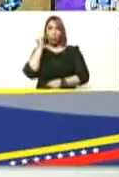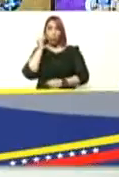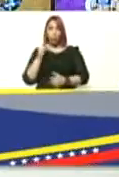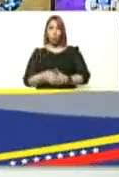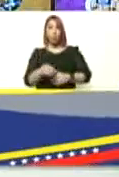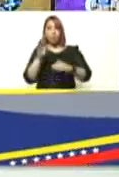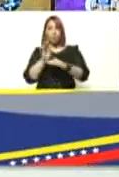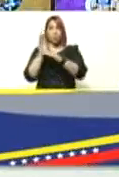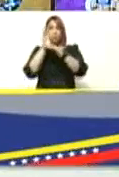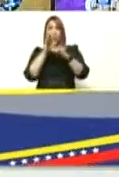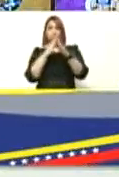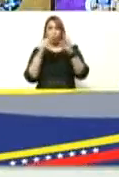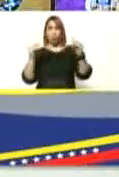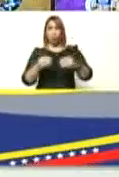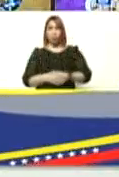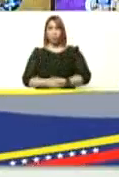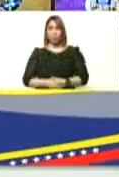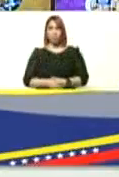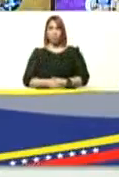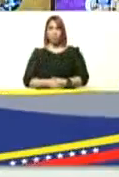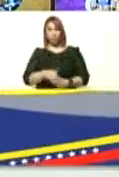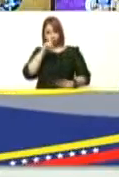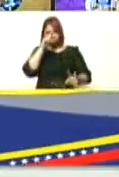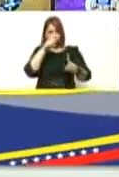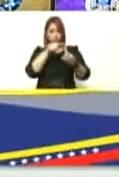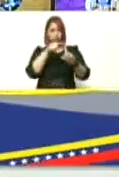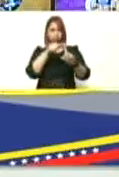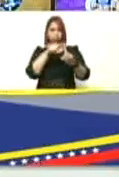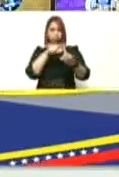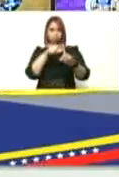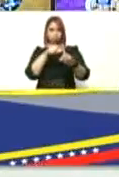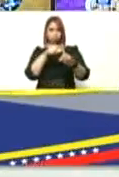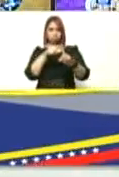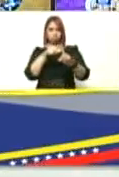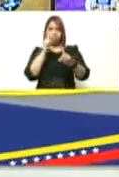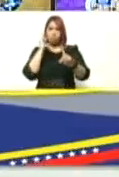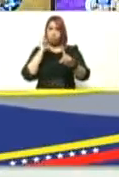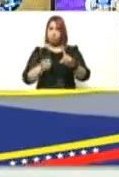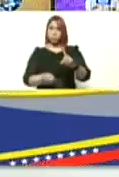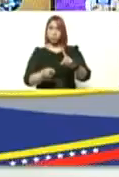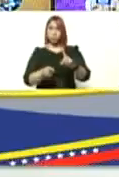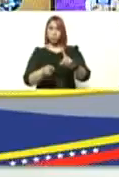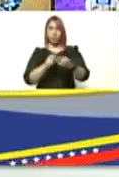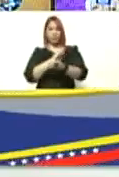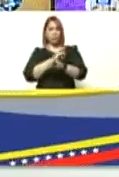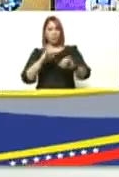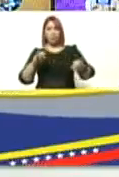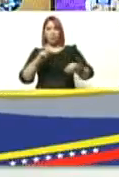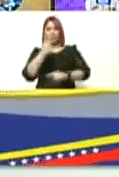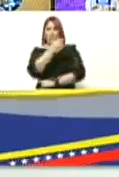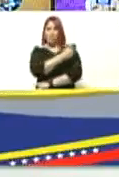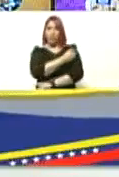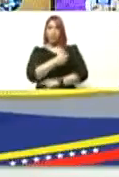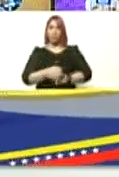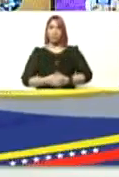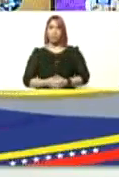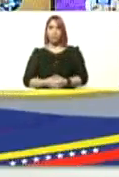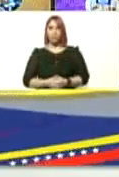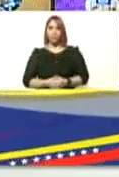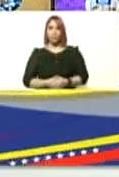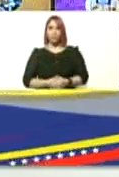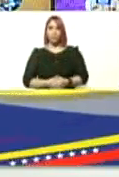protegerlos a todos ese es el objetivo insisto a vacunarse a vacunarse